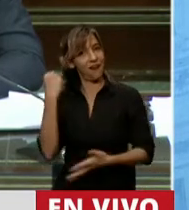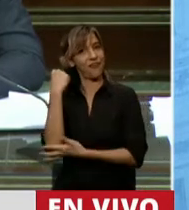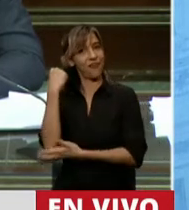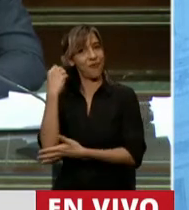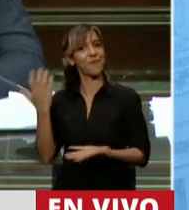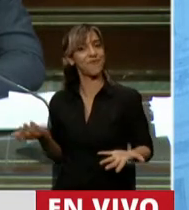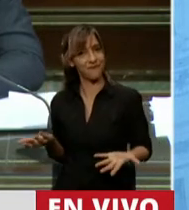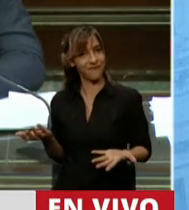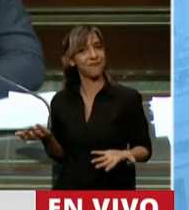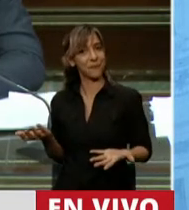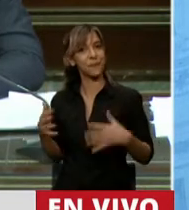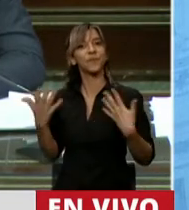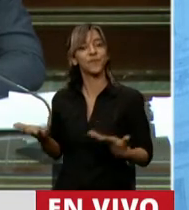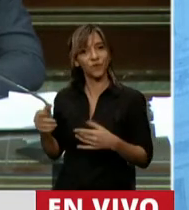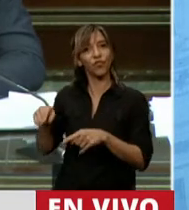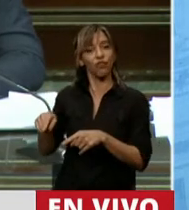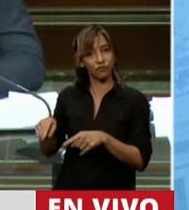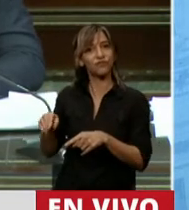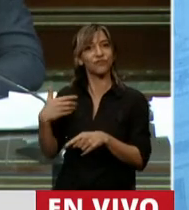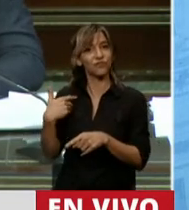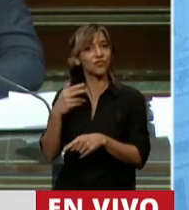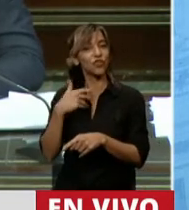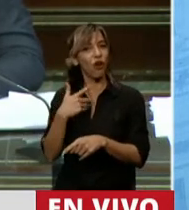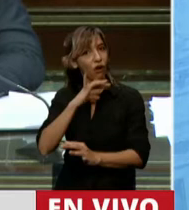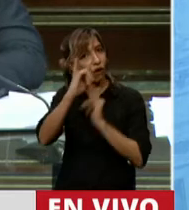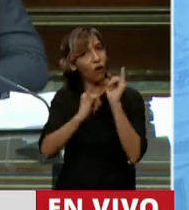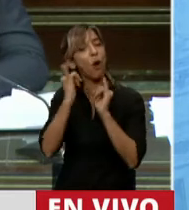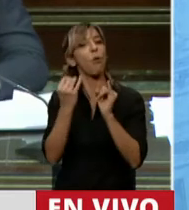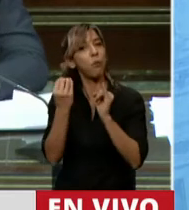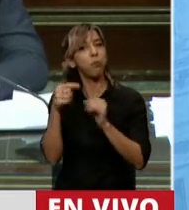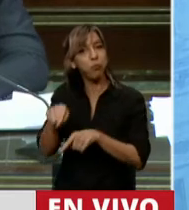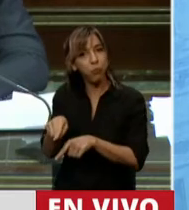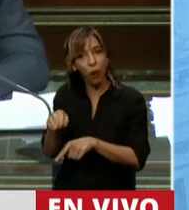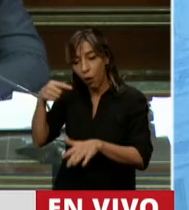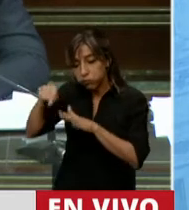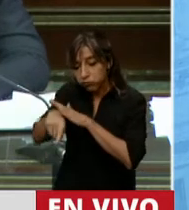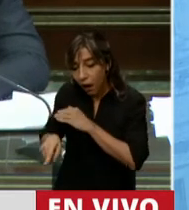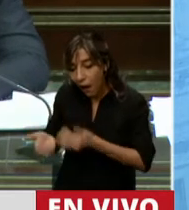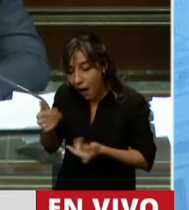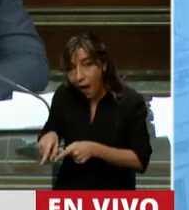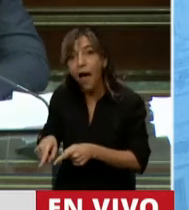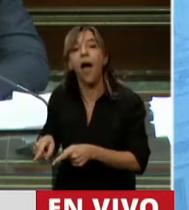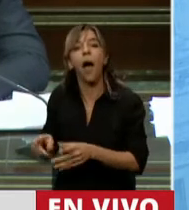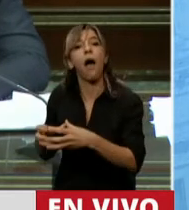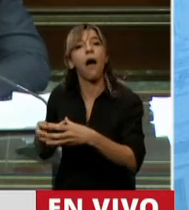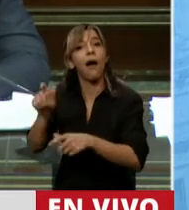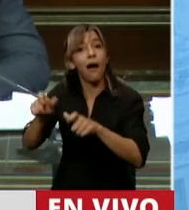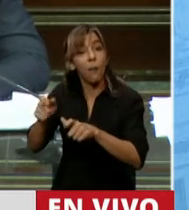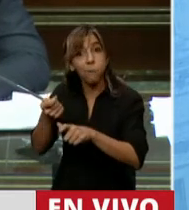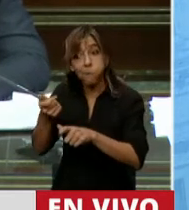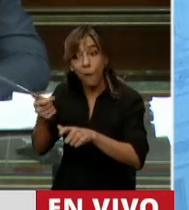donde son muchos los perjudicados por esos pocos que se han enriquecido enormemente en la Argentina.